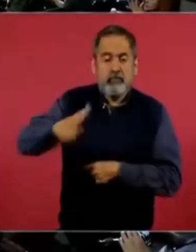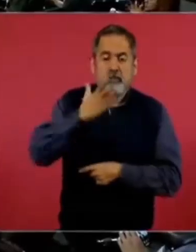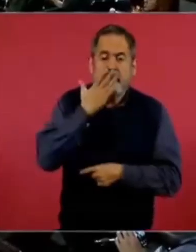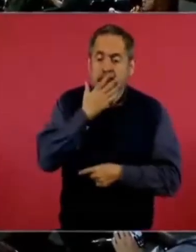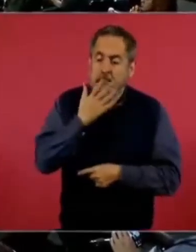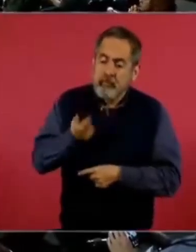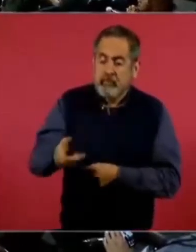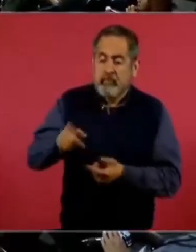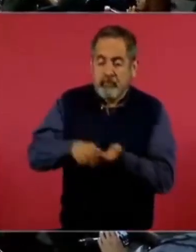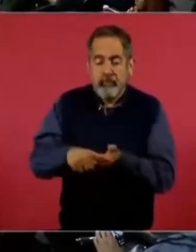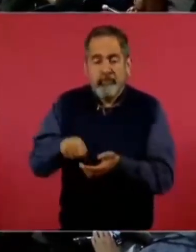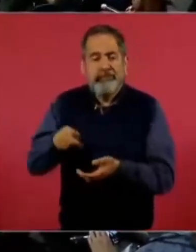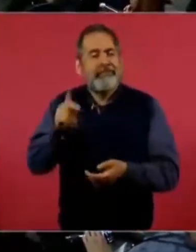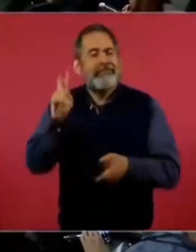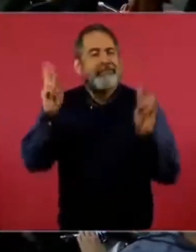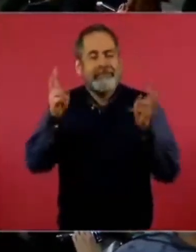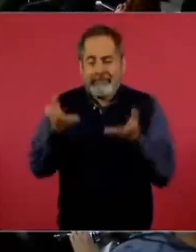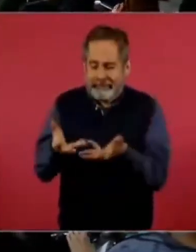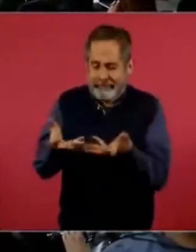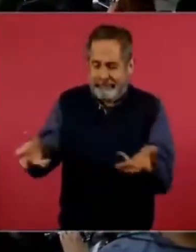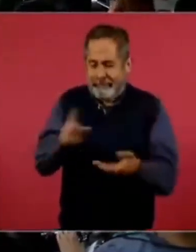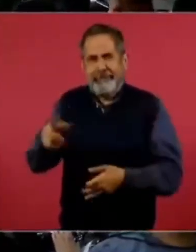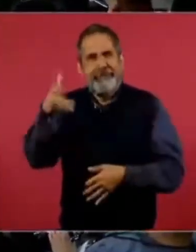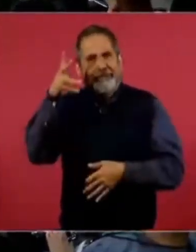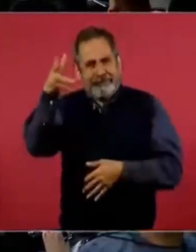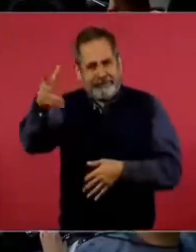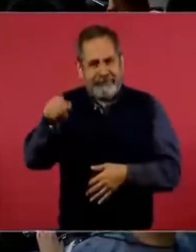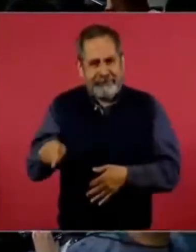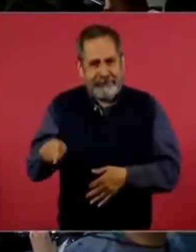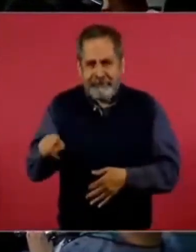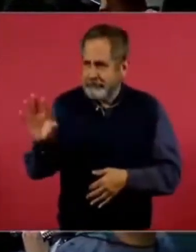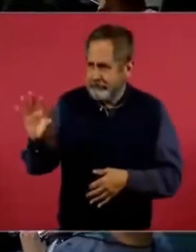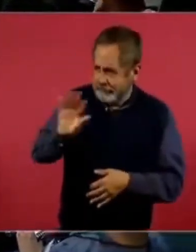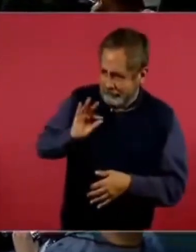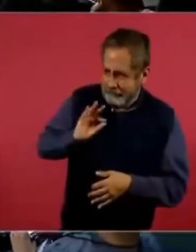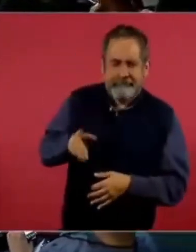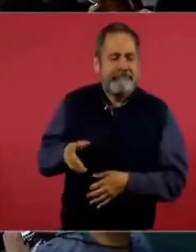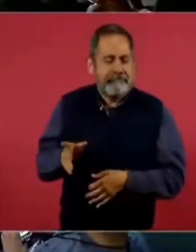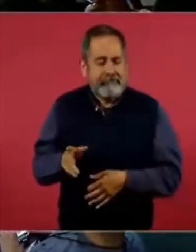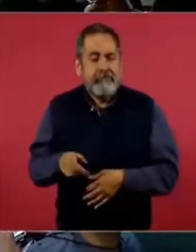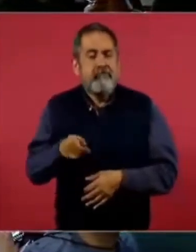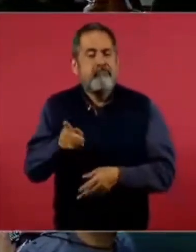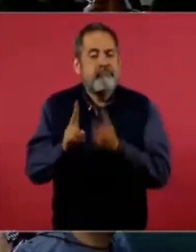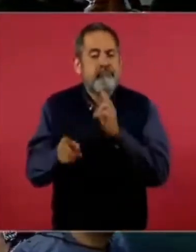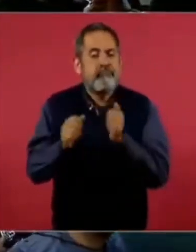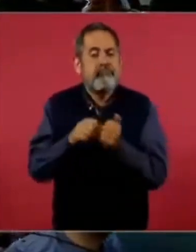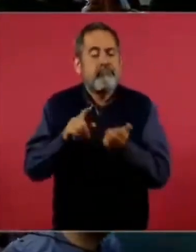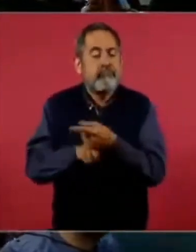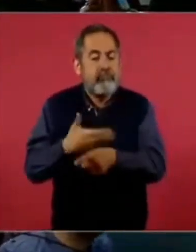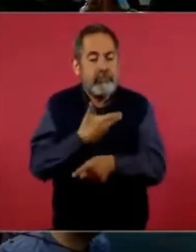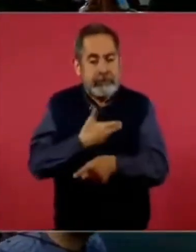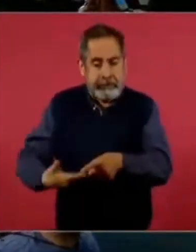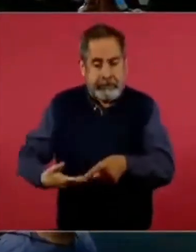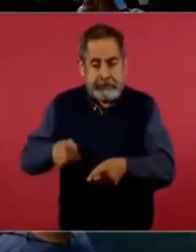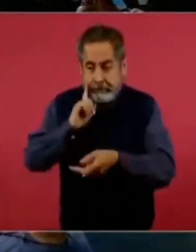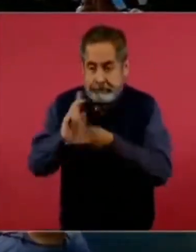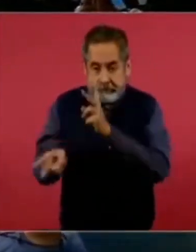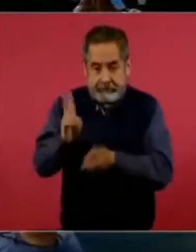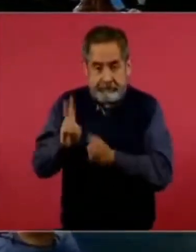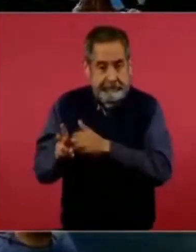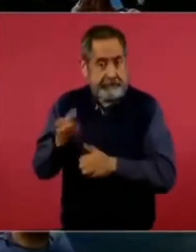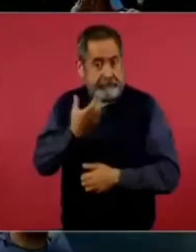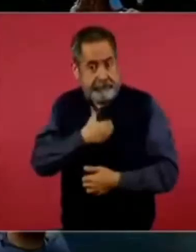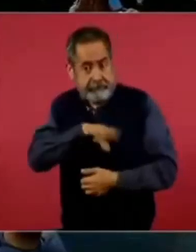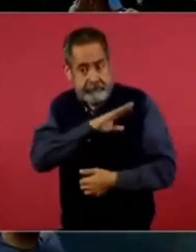tierra del futuro, por ahí me lo dijo un pajarito. Y mire, platicando justamente con la presidenta electa Claudia Sheinbaum